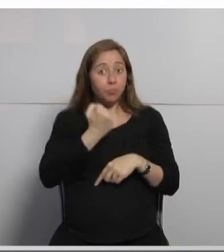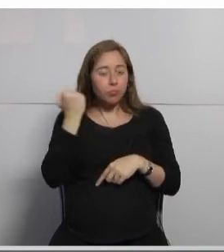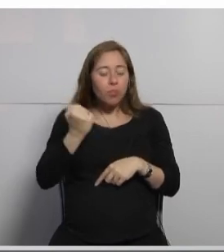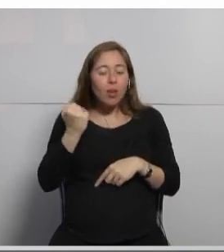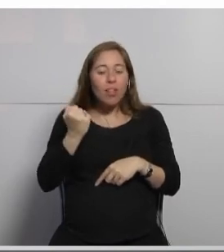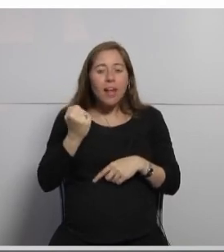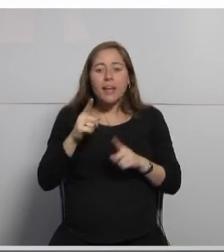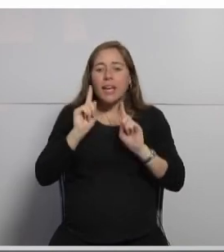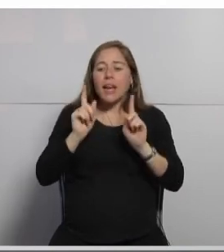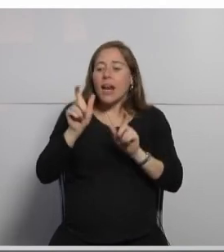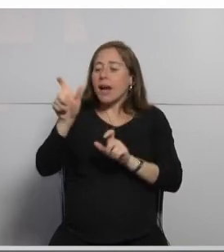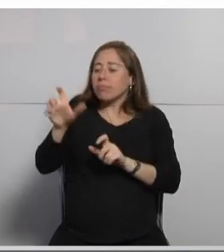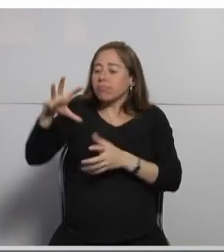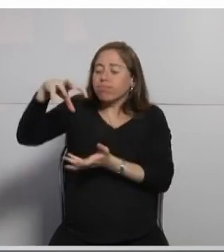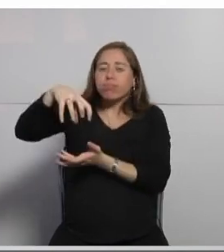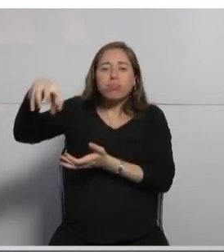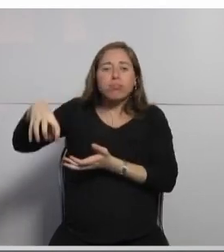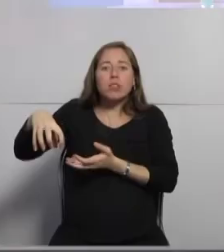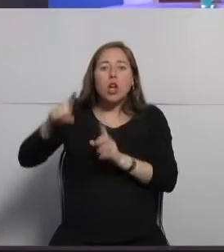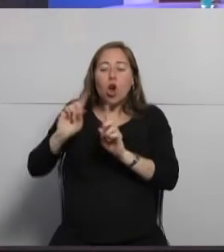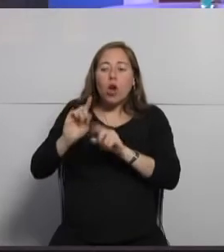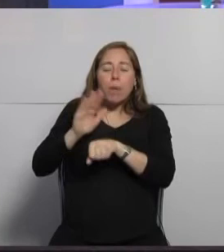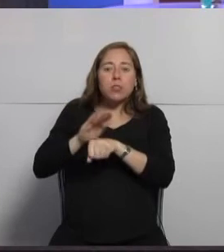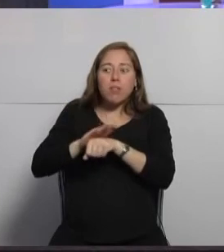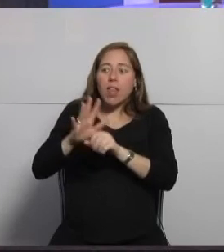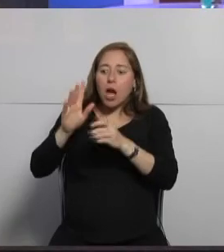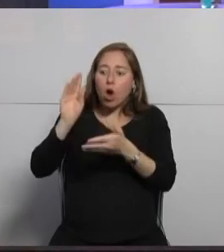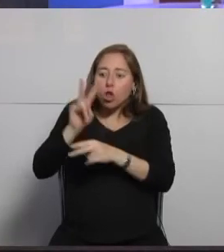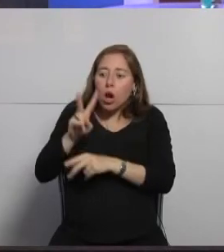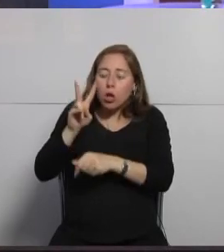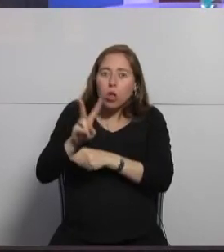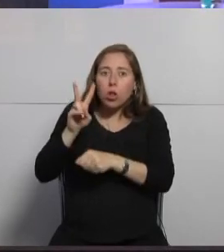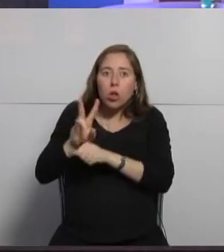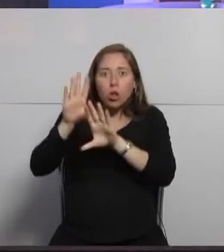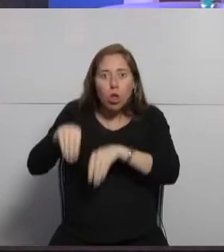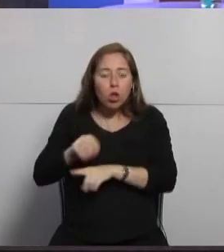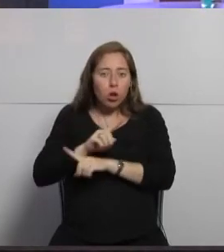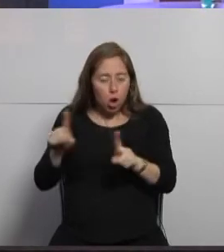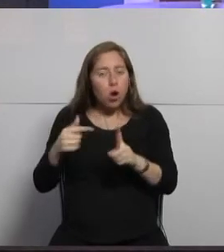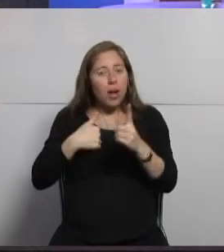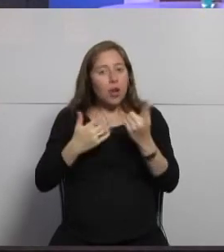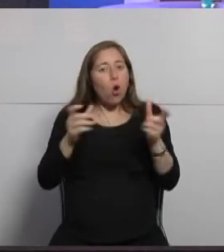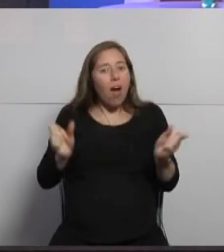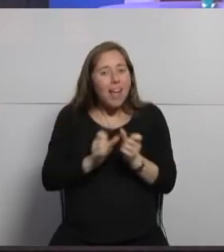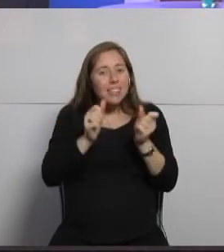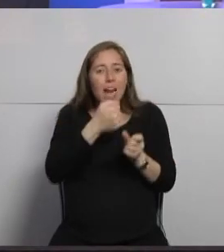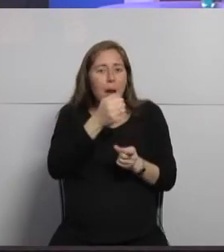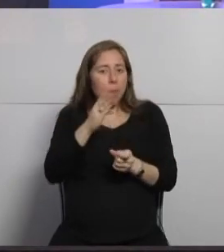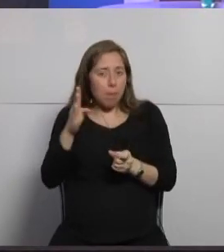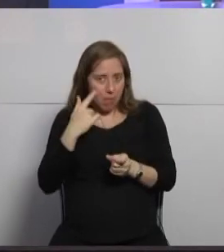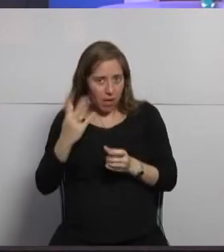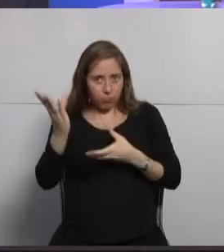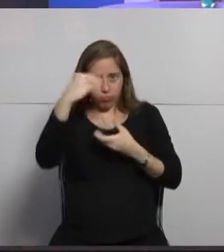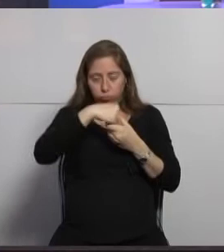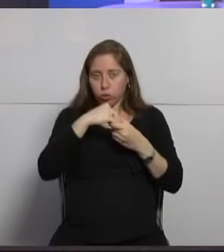lógica encima sino que se la delegue a esta plataforma este servicio se llama service mesh y uno de los componentes es